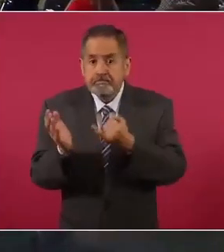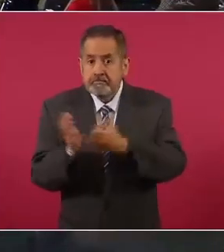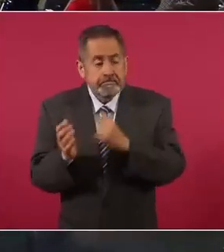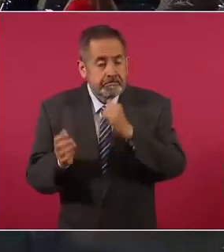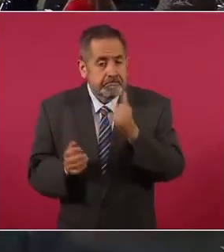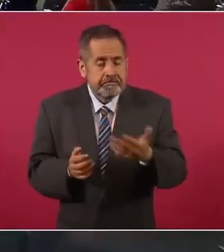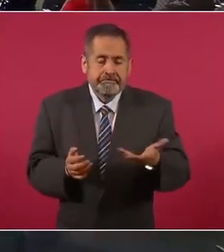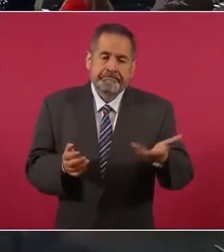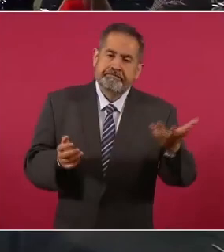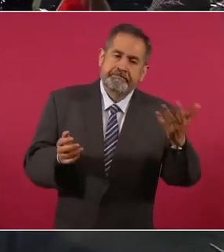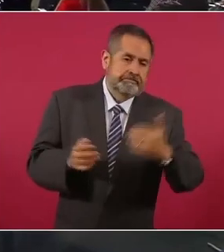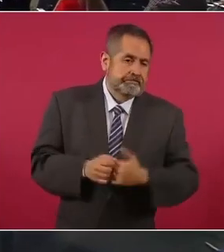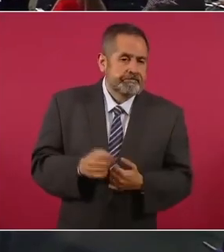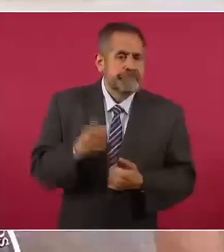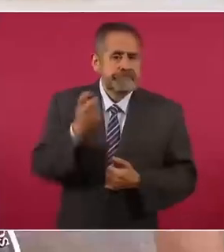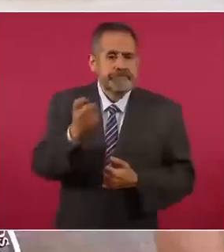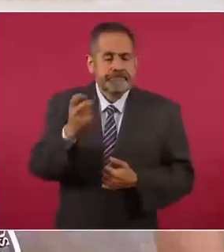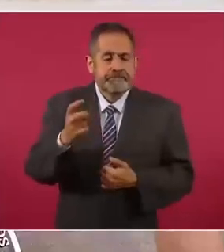entonces están